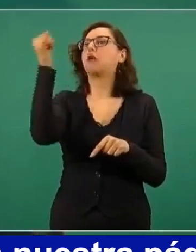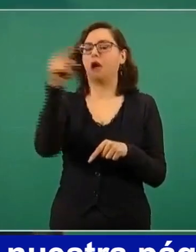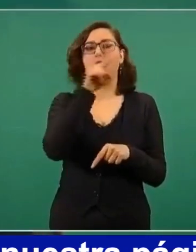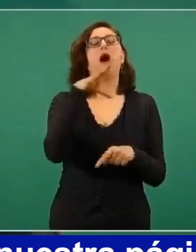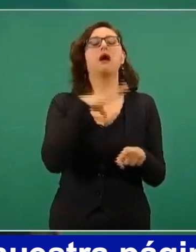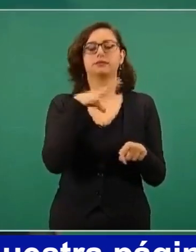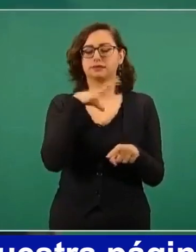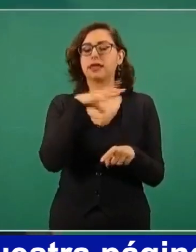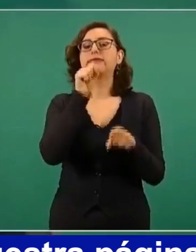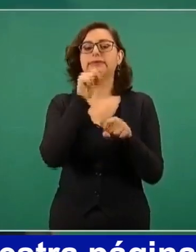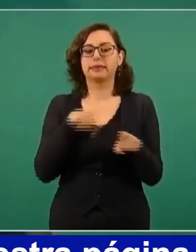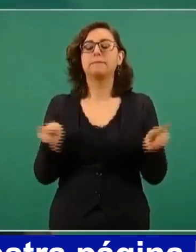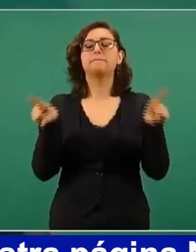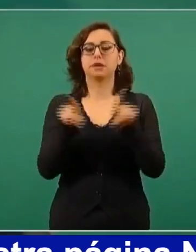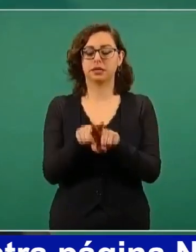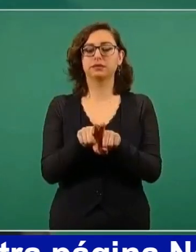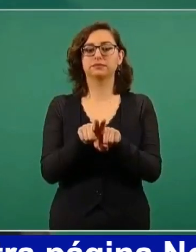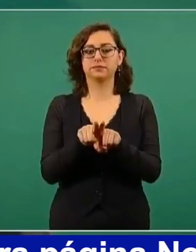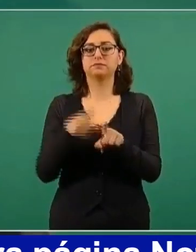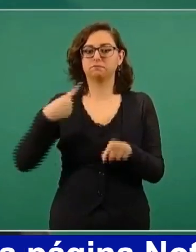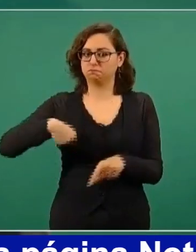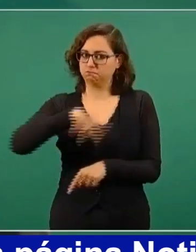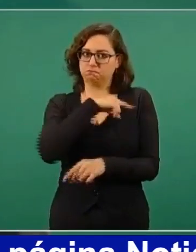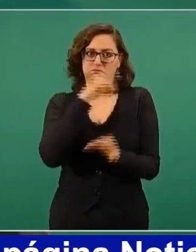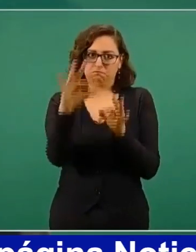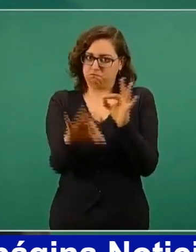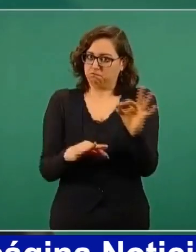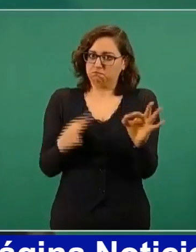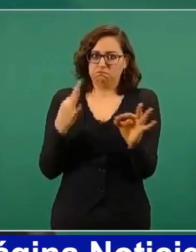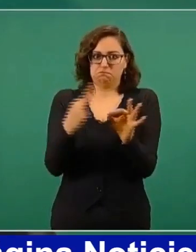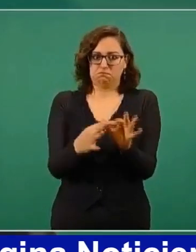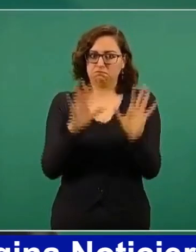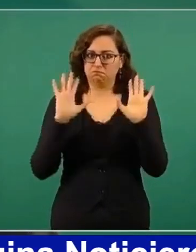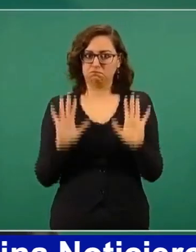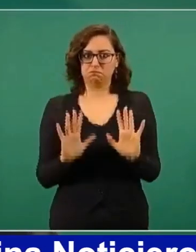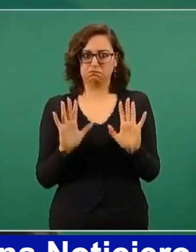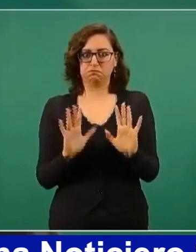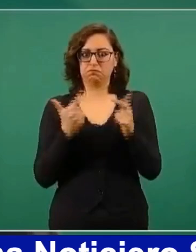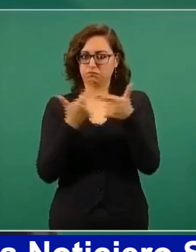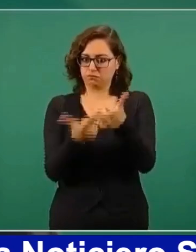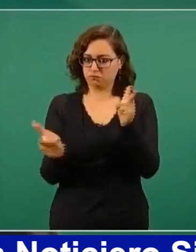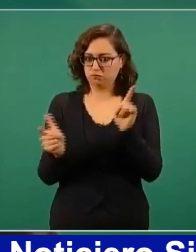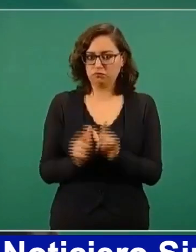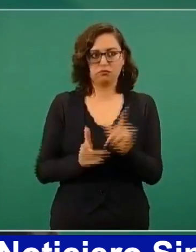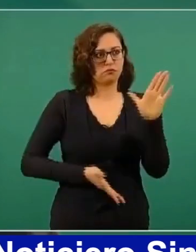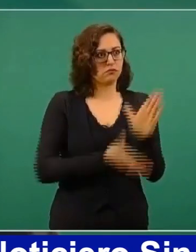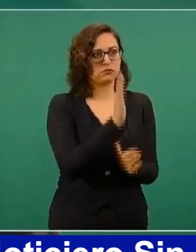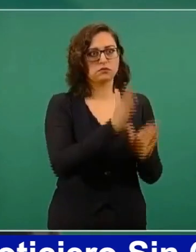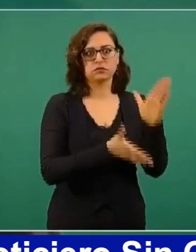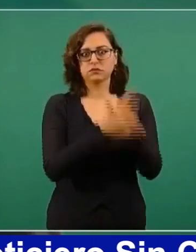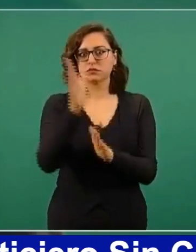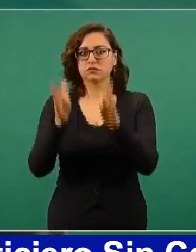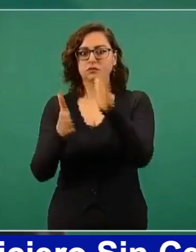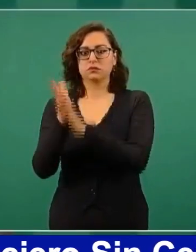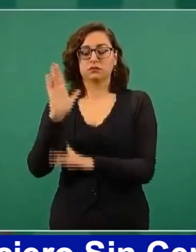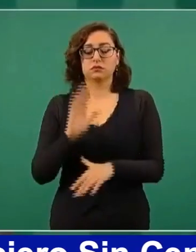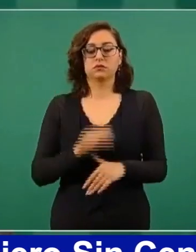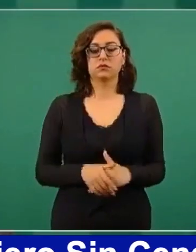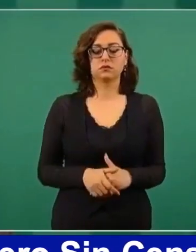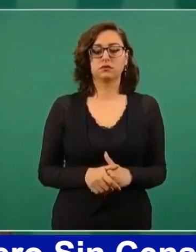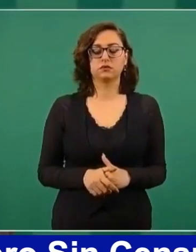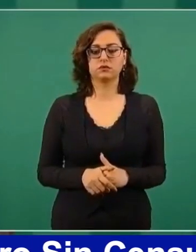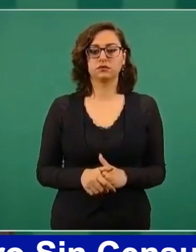se llegó con brigadas de vacunación. Y